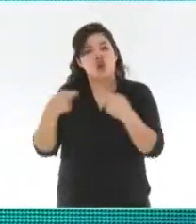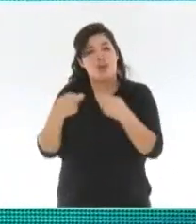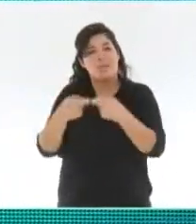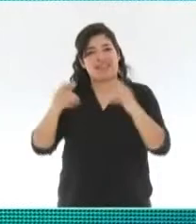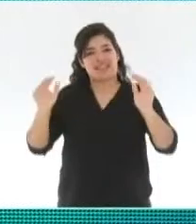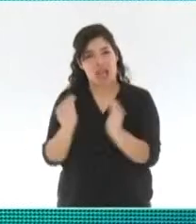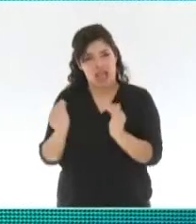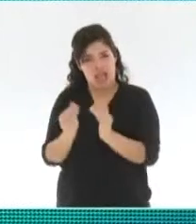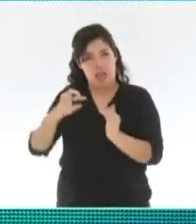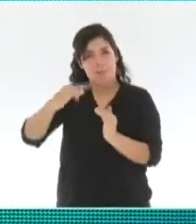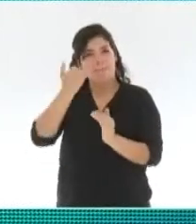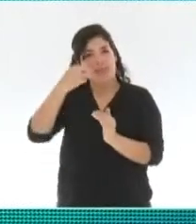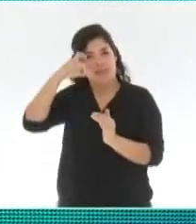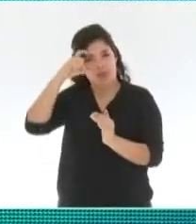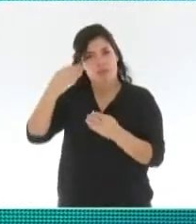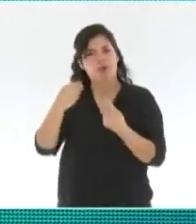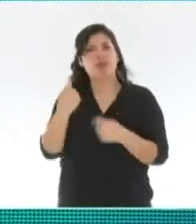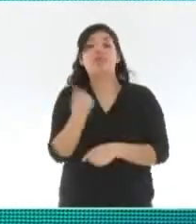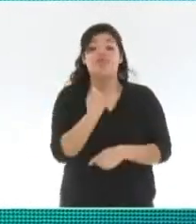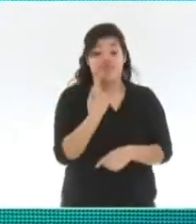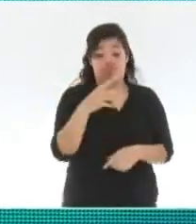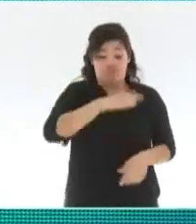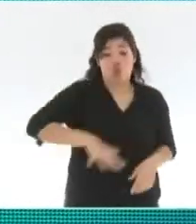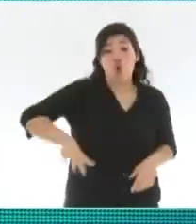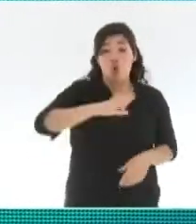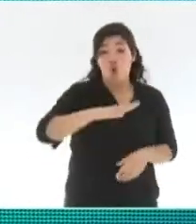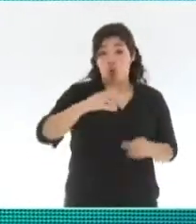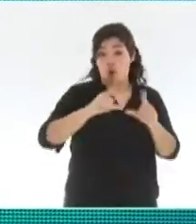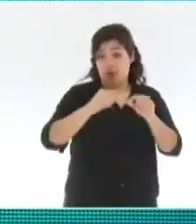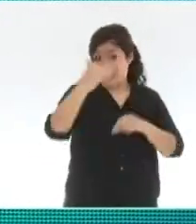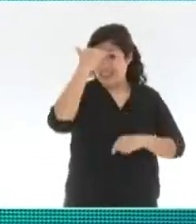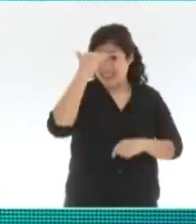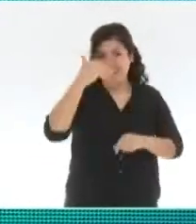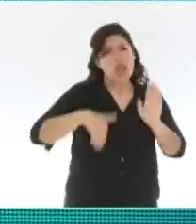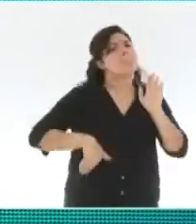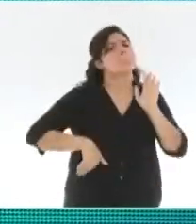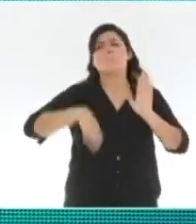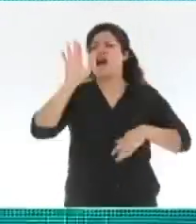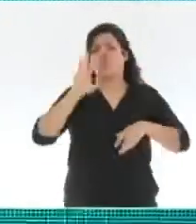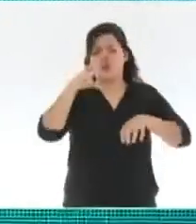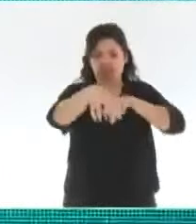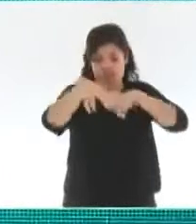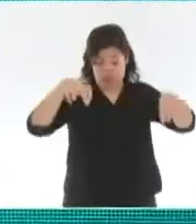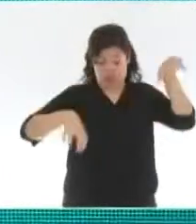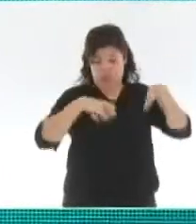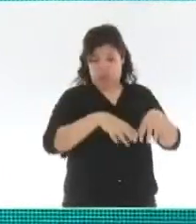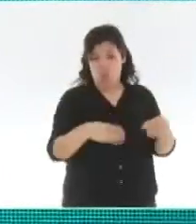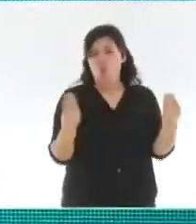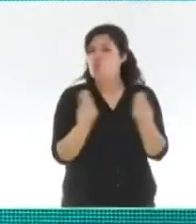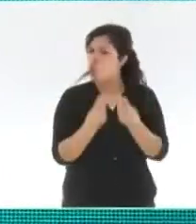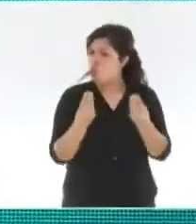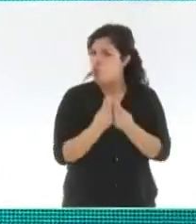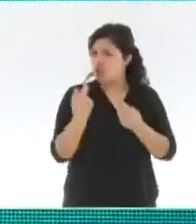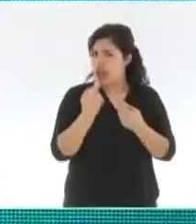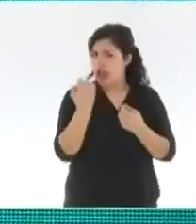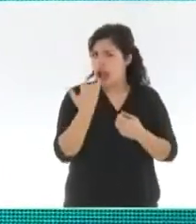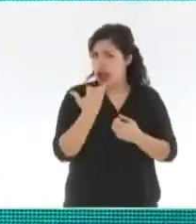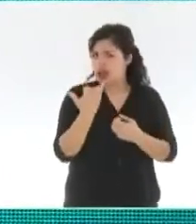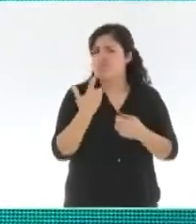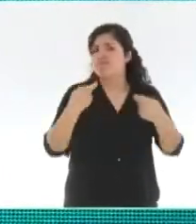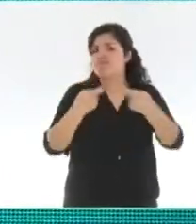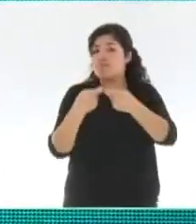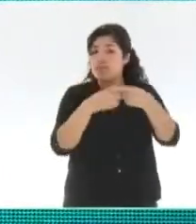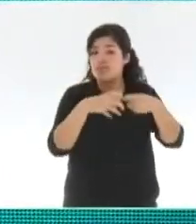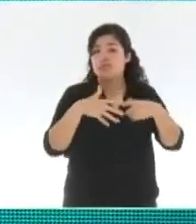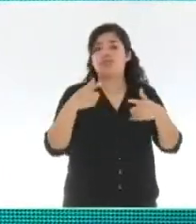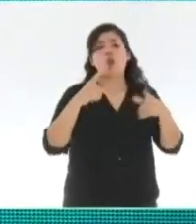entendiendo que la Comuna 15 es la segunda comuna con más pymes de la ciudad y en simultáneo, paradójicamente, una de las comunas que más sufre las tasas